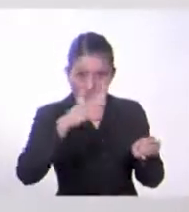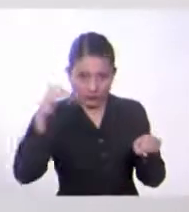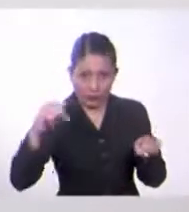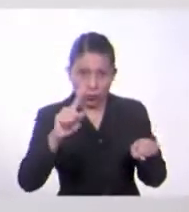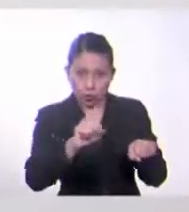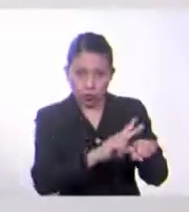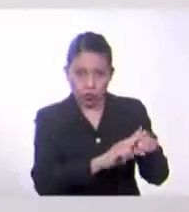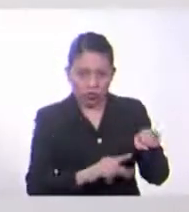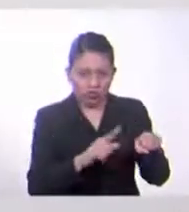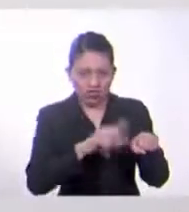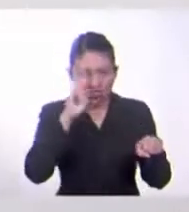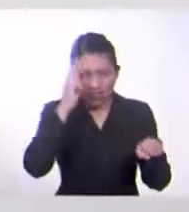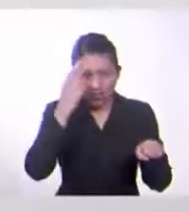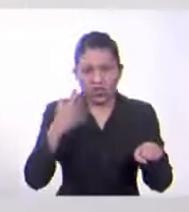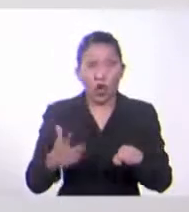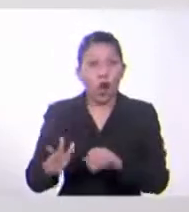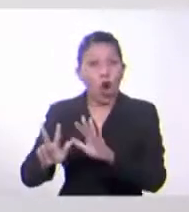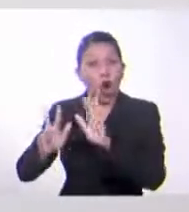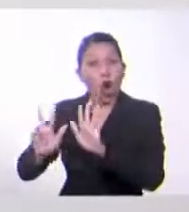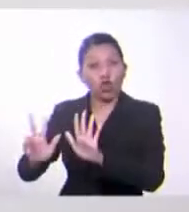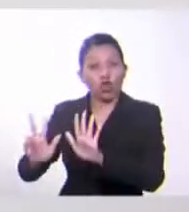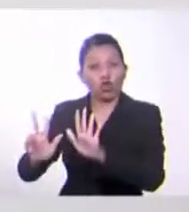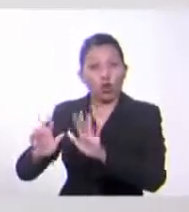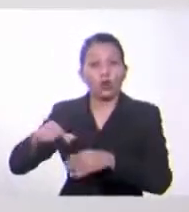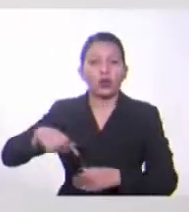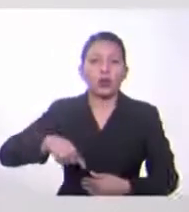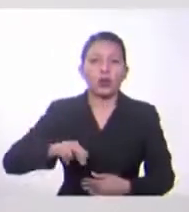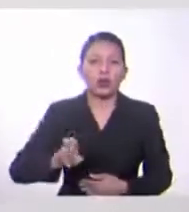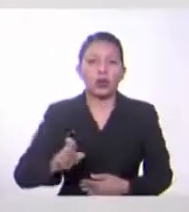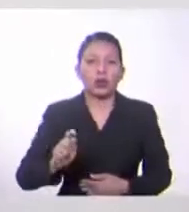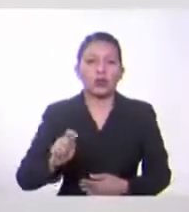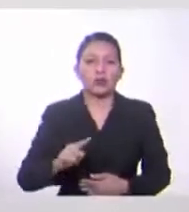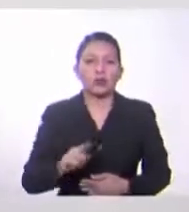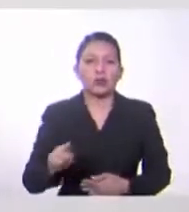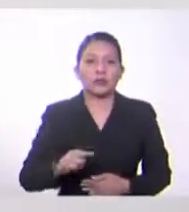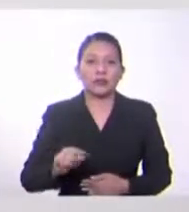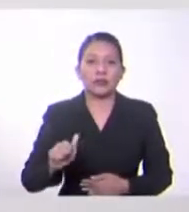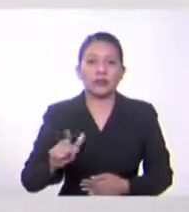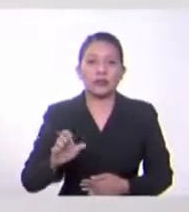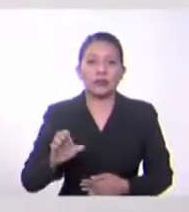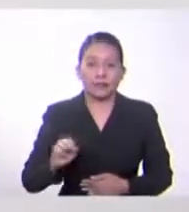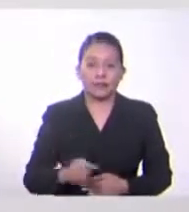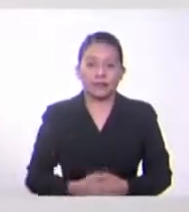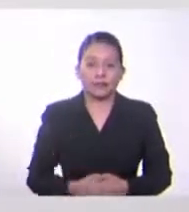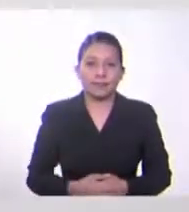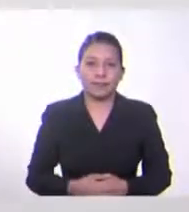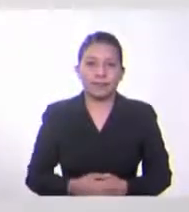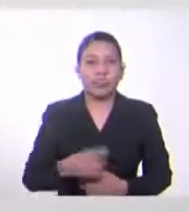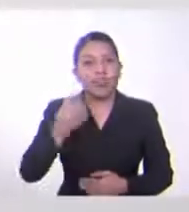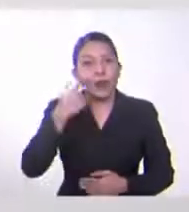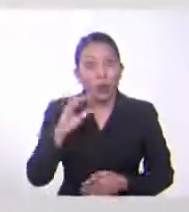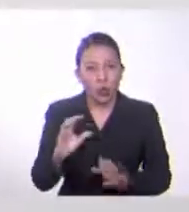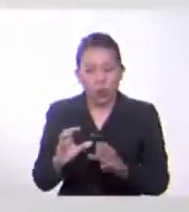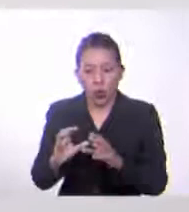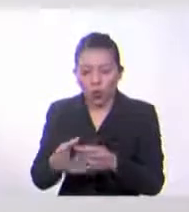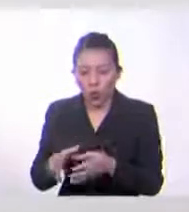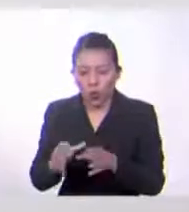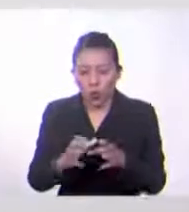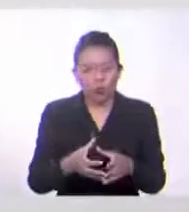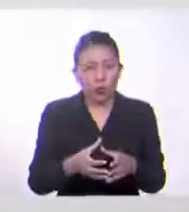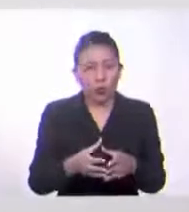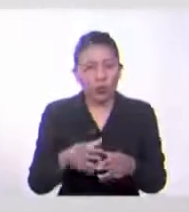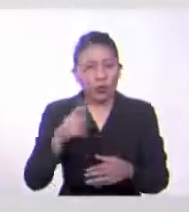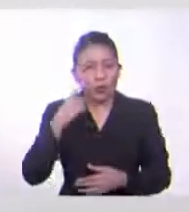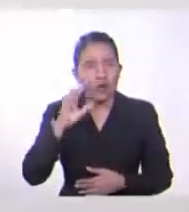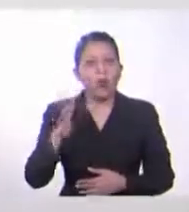equivale a 8 quetzales. Así que, más o menos con la idea de hacer grupitos de 8 quetzales, voy a dividir este